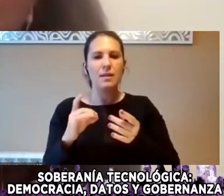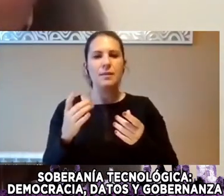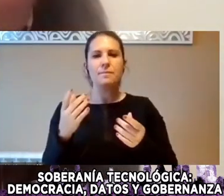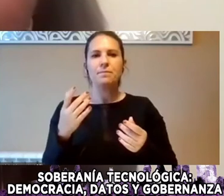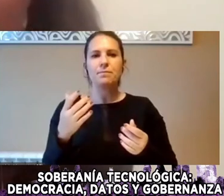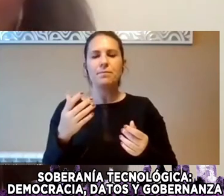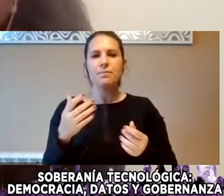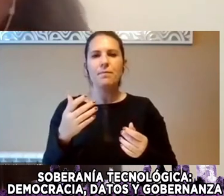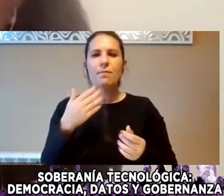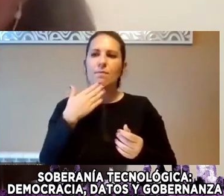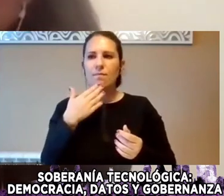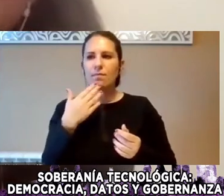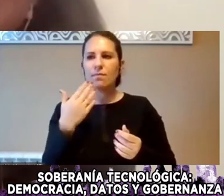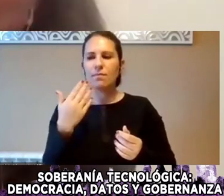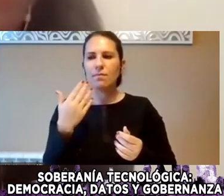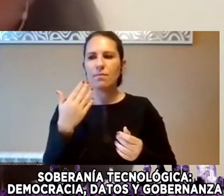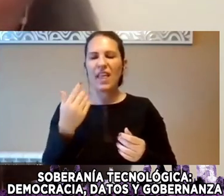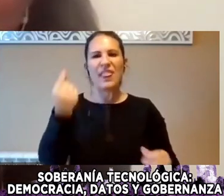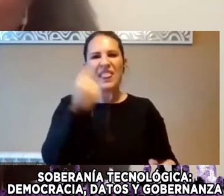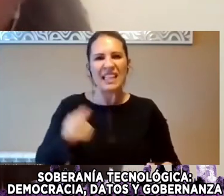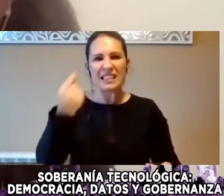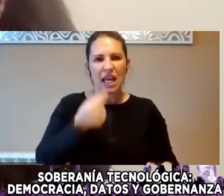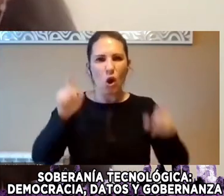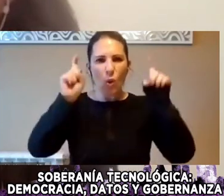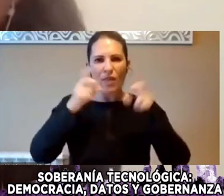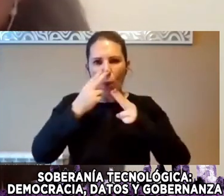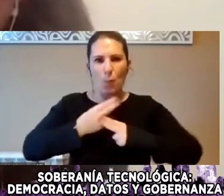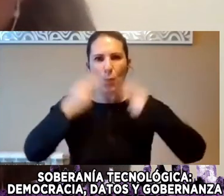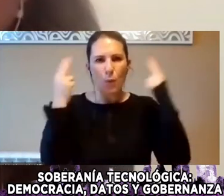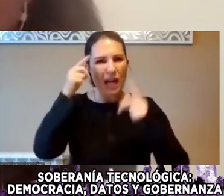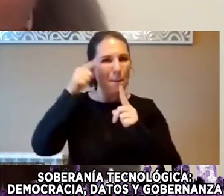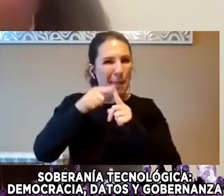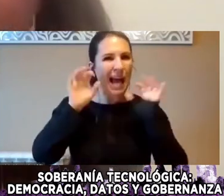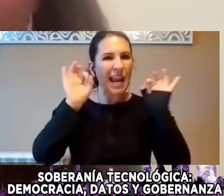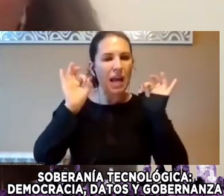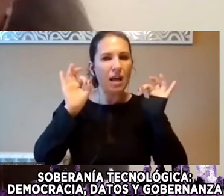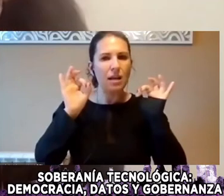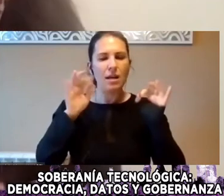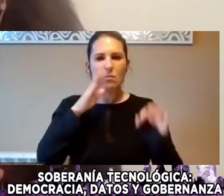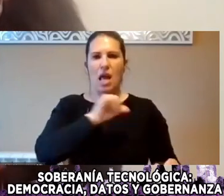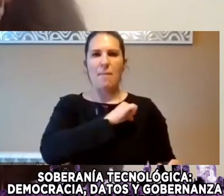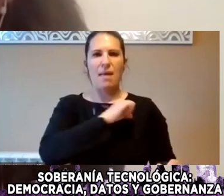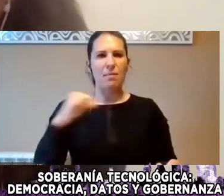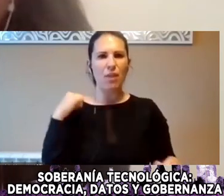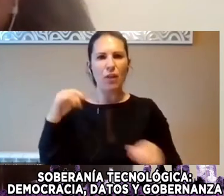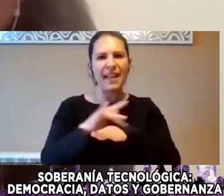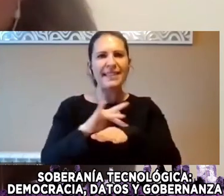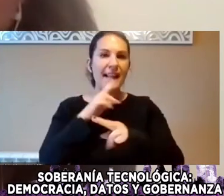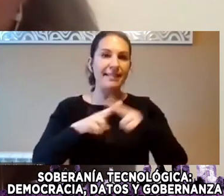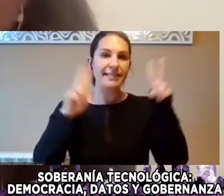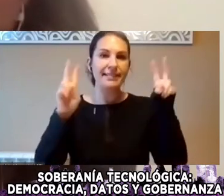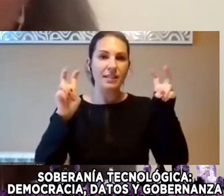Formación A Un Diseño De La Educación Pública Para La Emancipación Digital Es El Punto De Partida